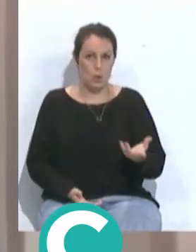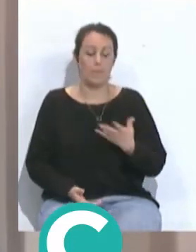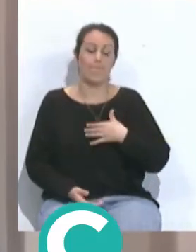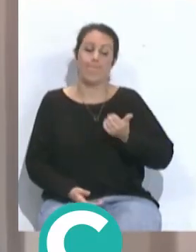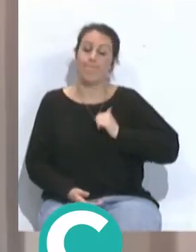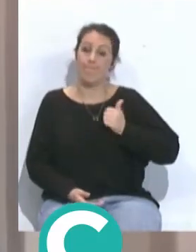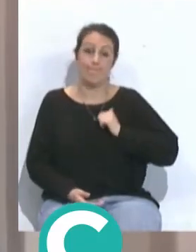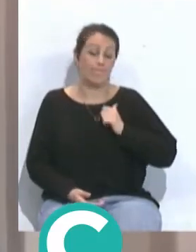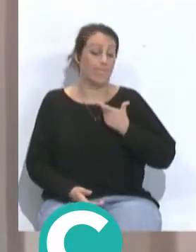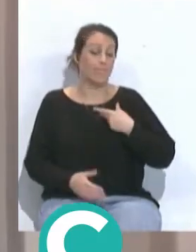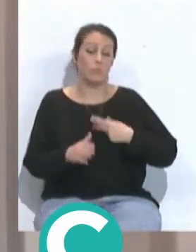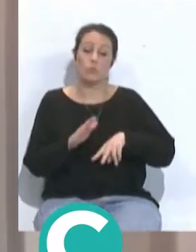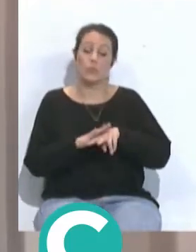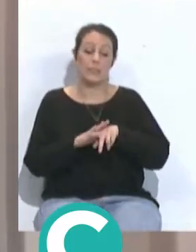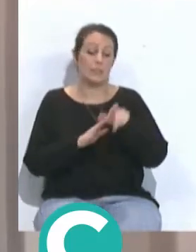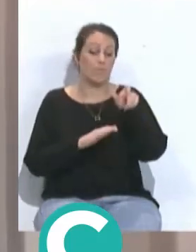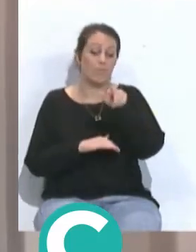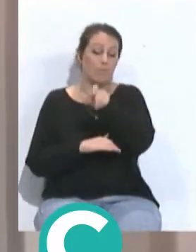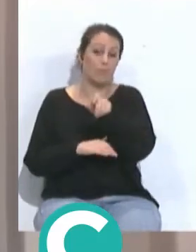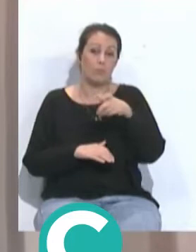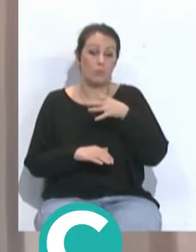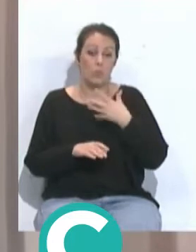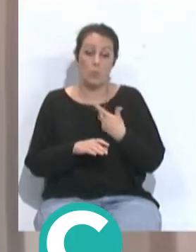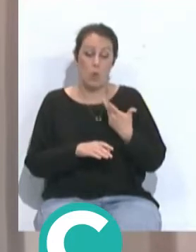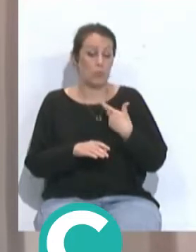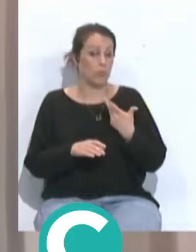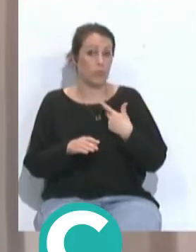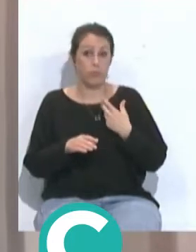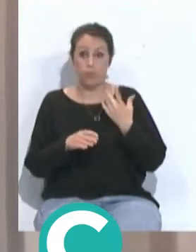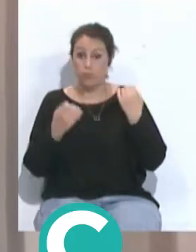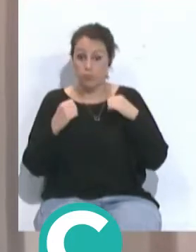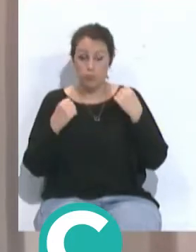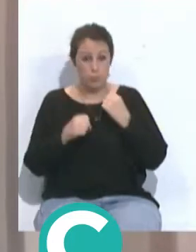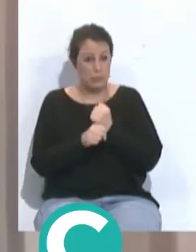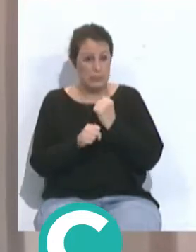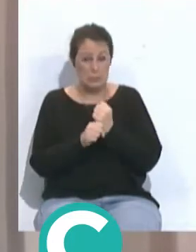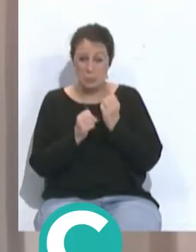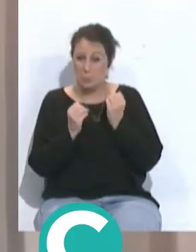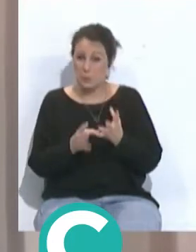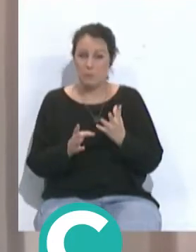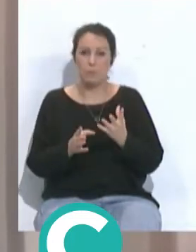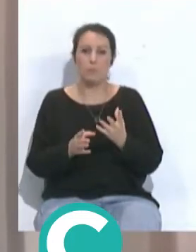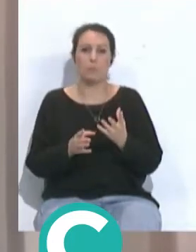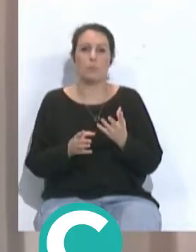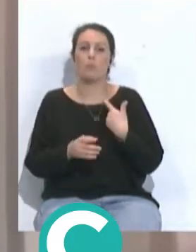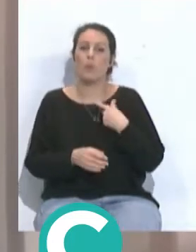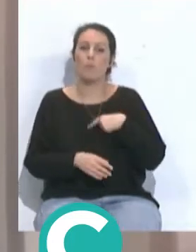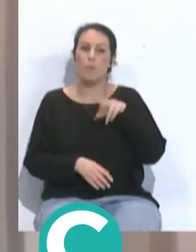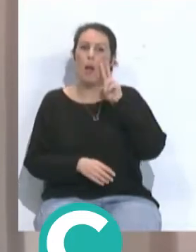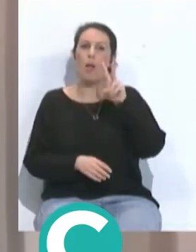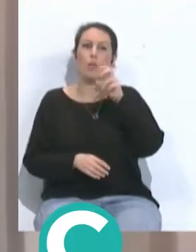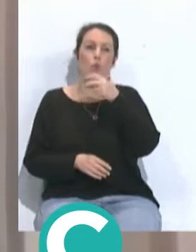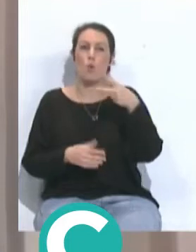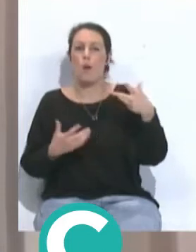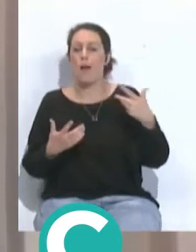aprovechar a tope el futbolista los jugadores que están jugando porque lo están rindiendo un nivel muy bueno y saber mirando el marcador que